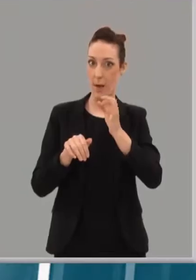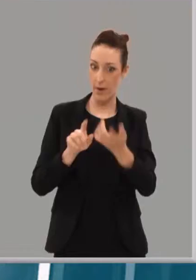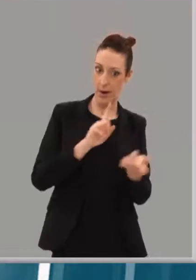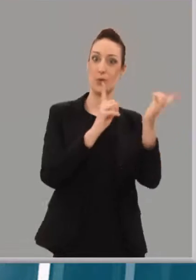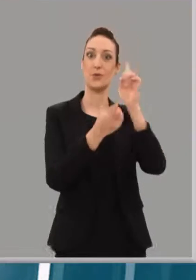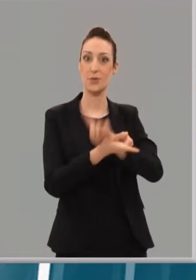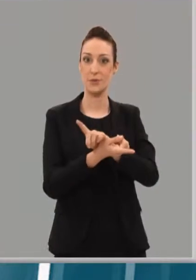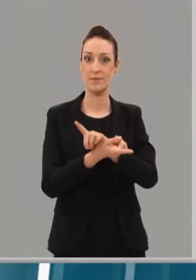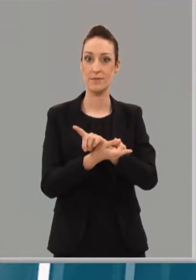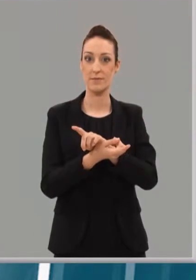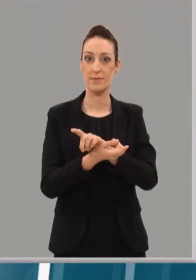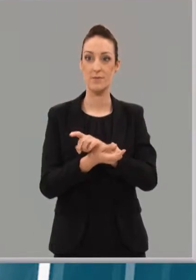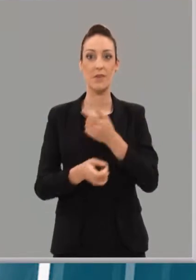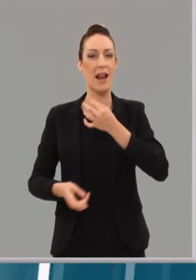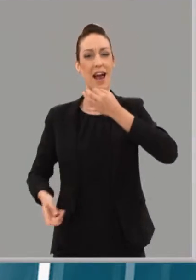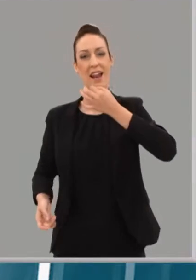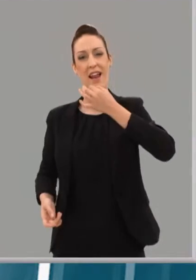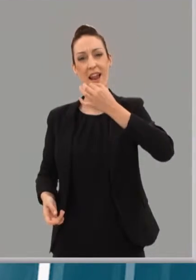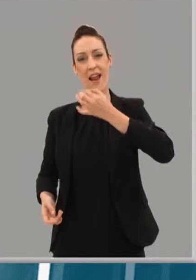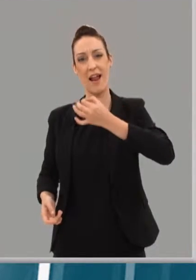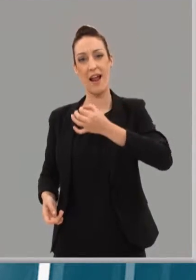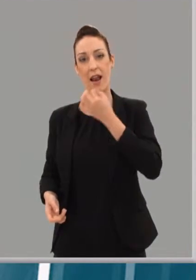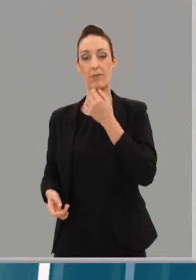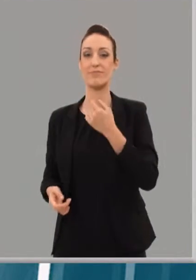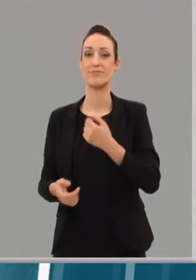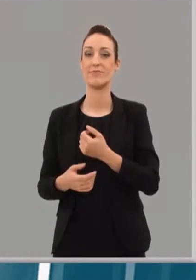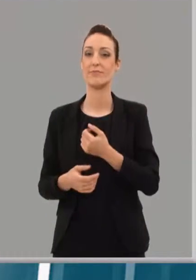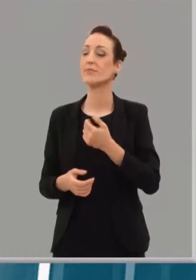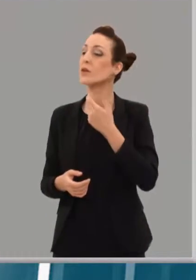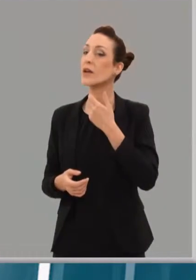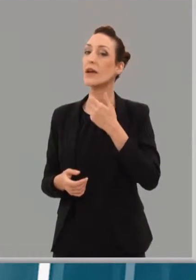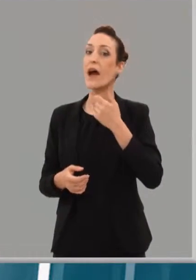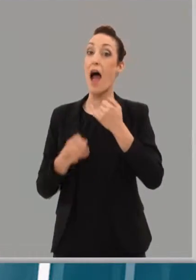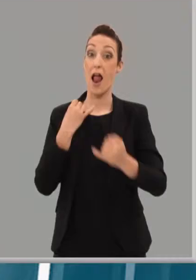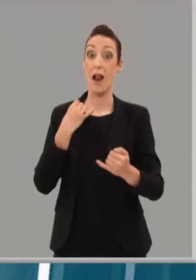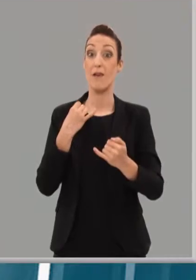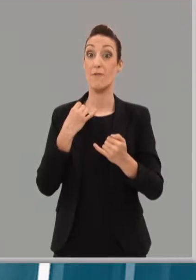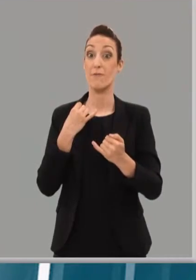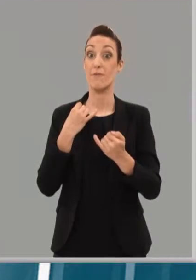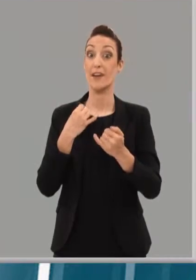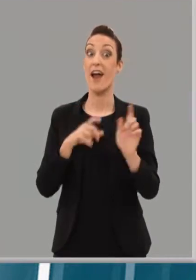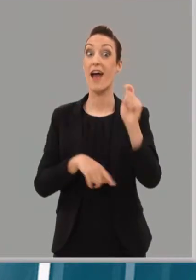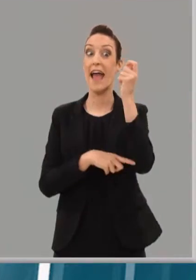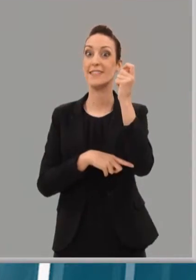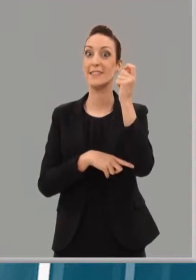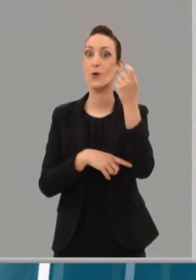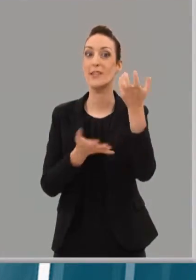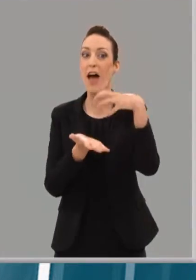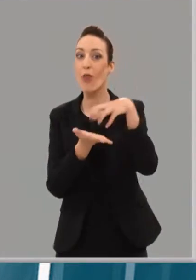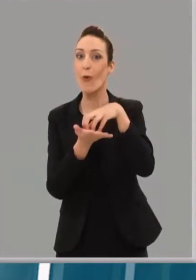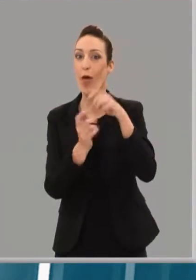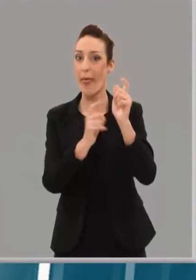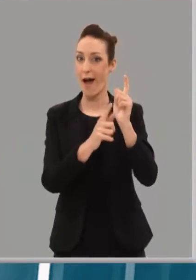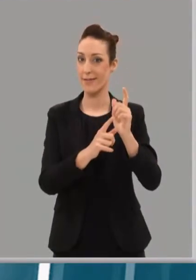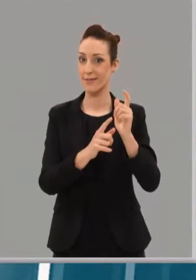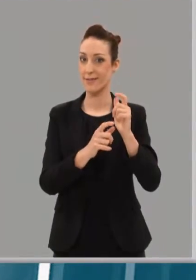Ha tirado mucho de retórica en campaña. Logroño como Enópolis. Su gran éxito ha sido generar expectativas. Hacer un logroño mejor.